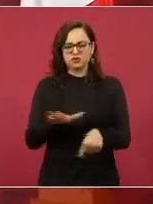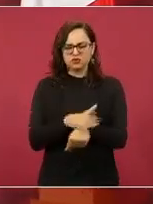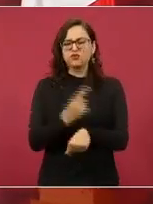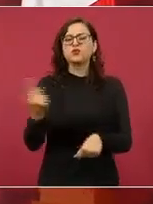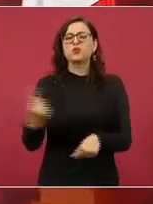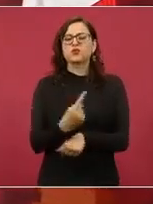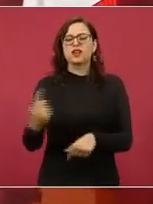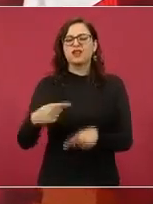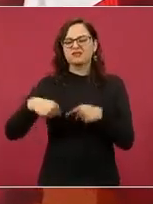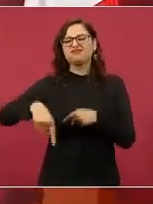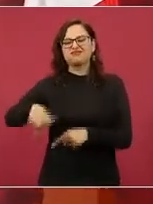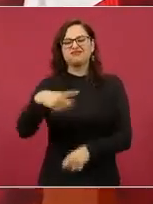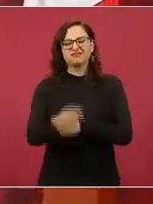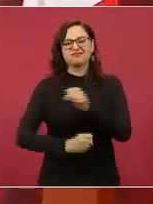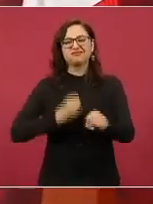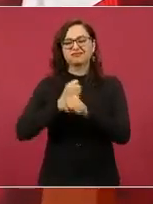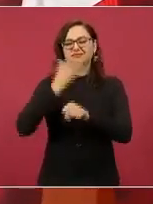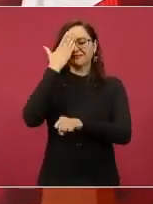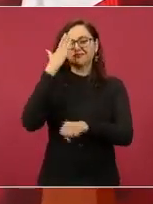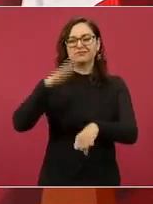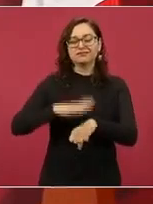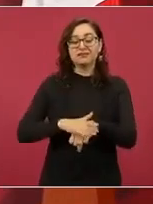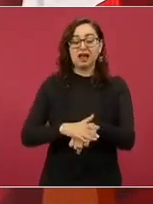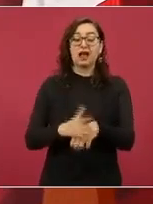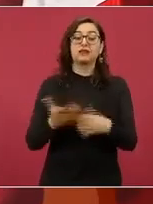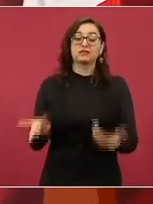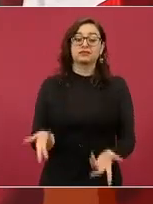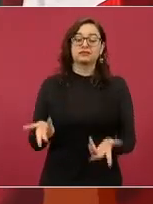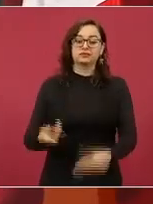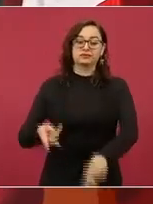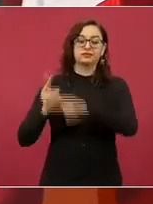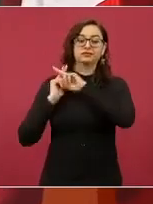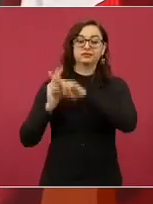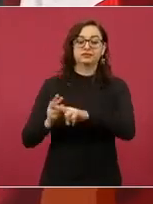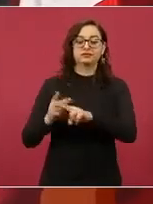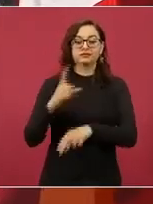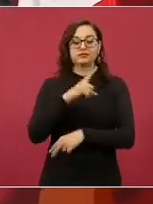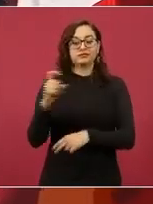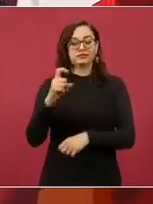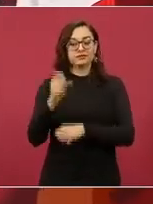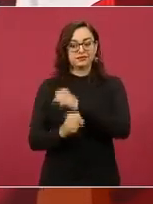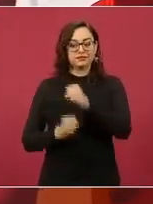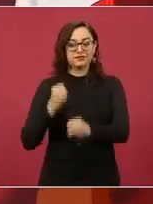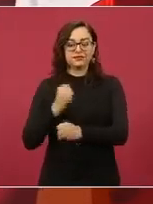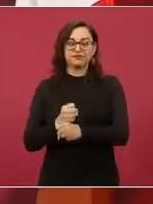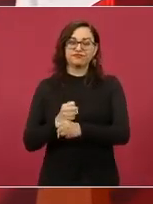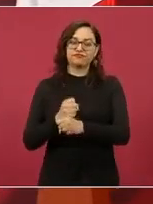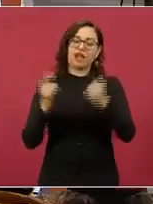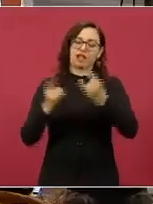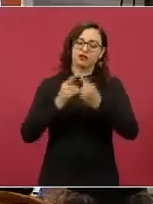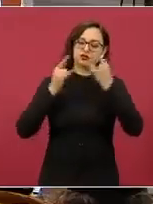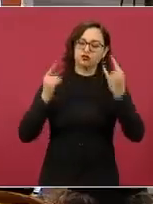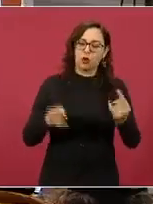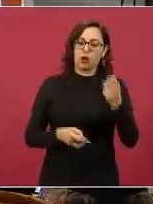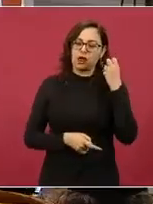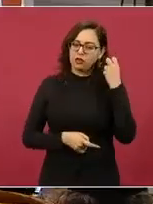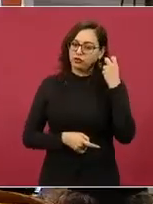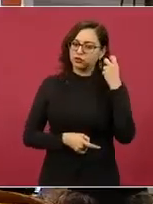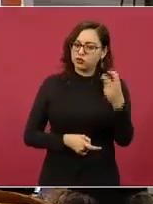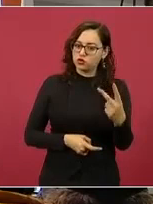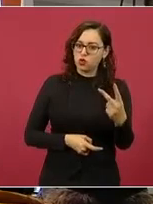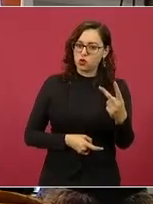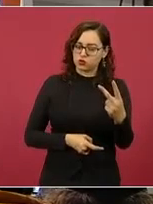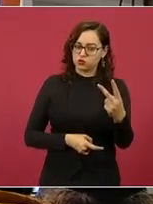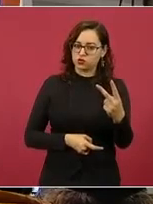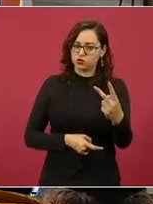hay dos versiones, una